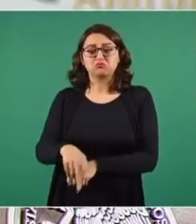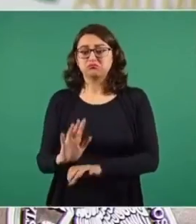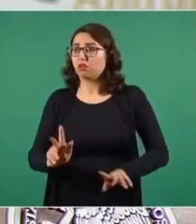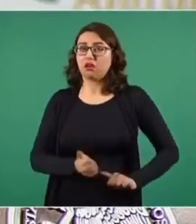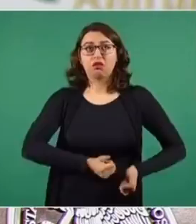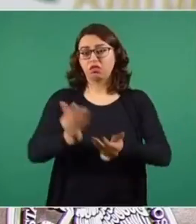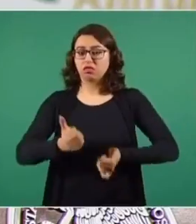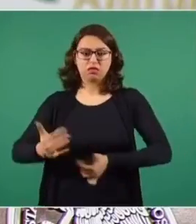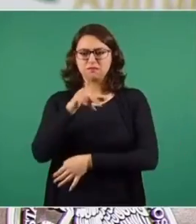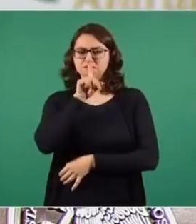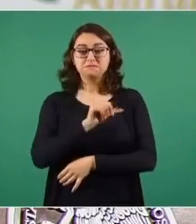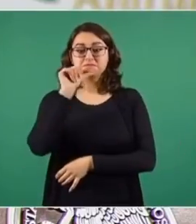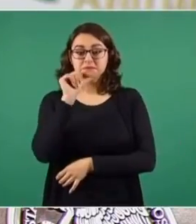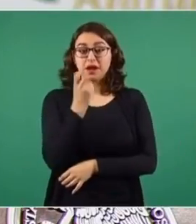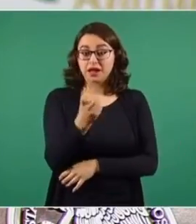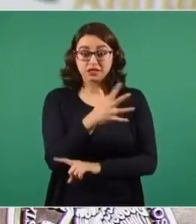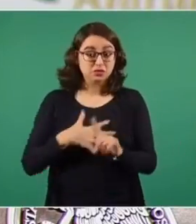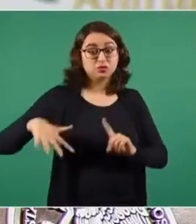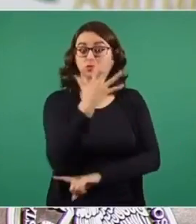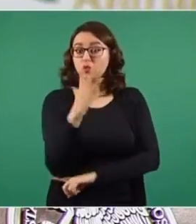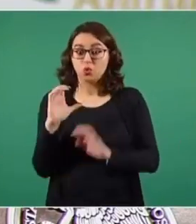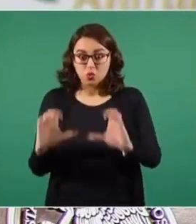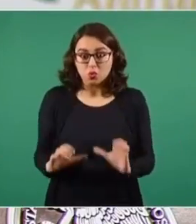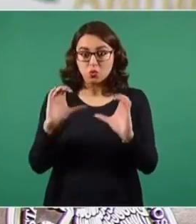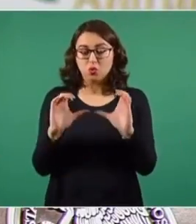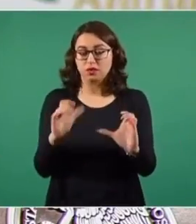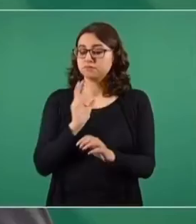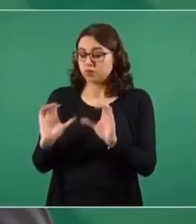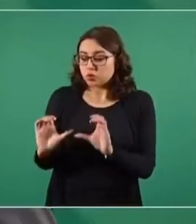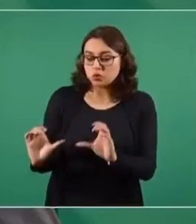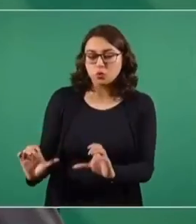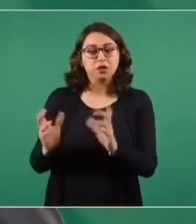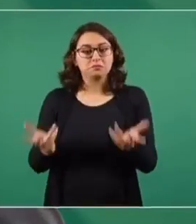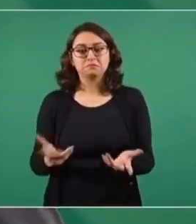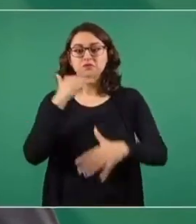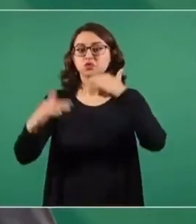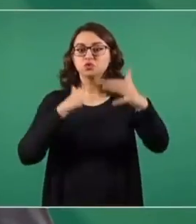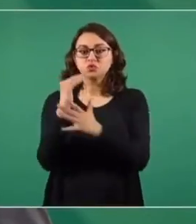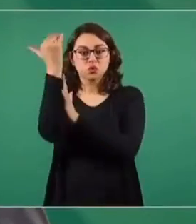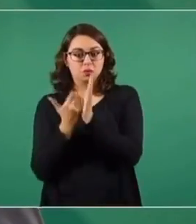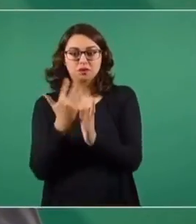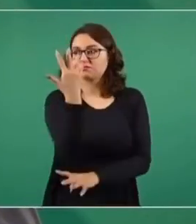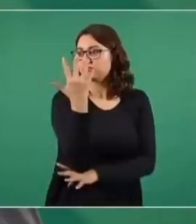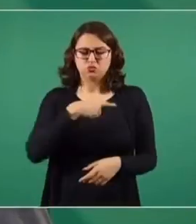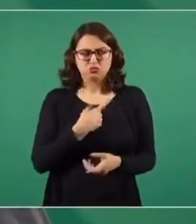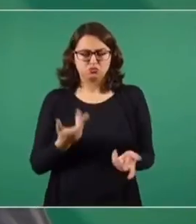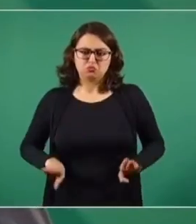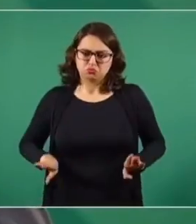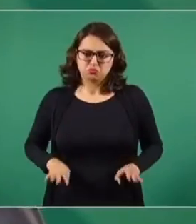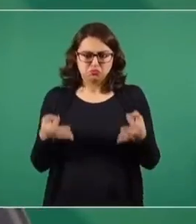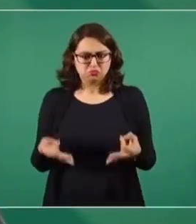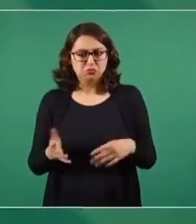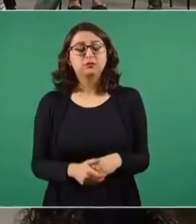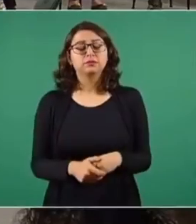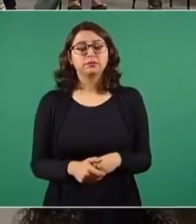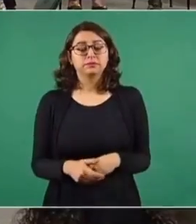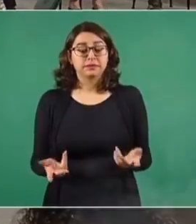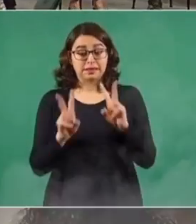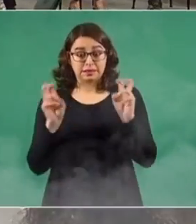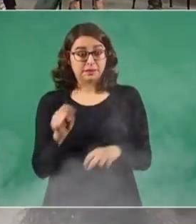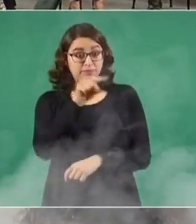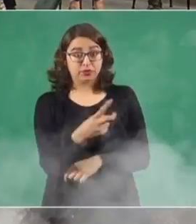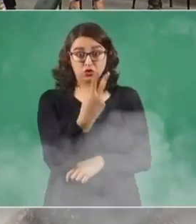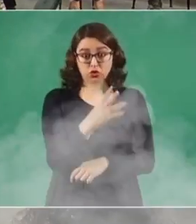esto se conserva este recurso no renovable y no hay contaminación y se cuida el medio ambiente. En el caso de la refinería de Dos Bocas